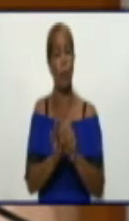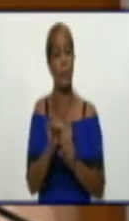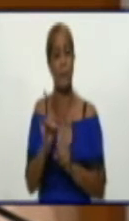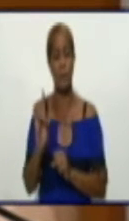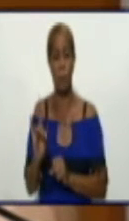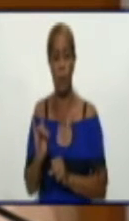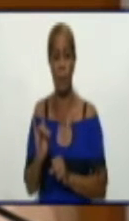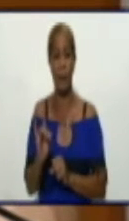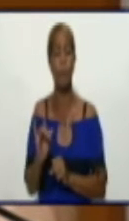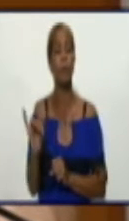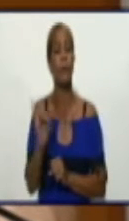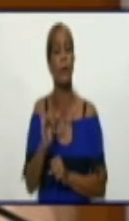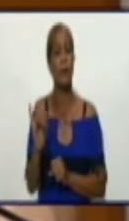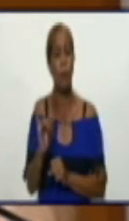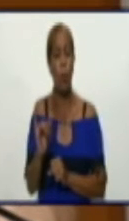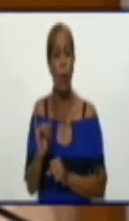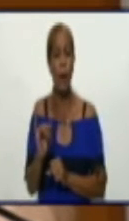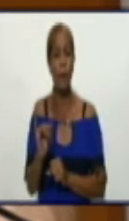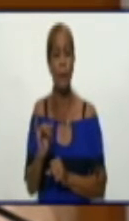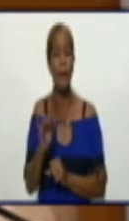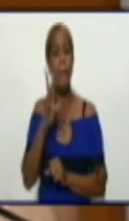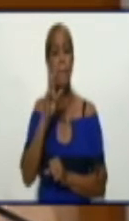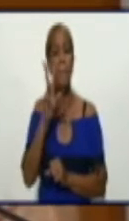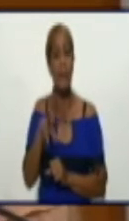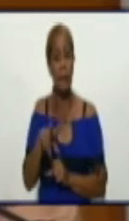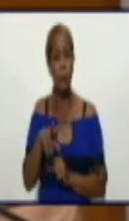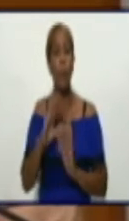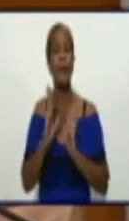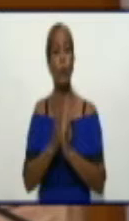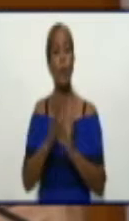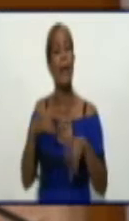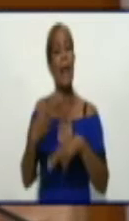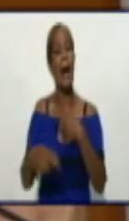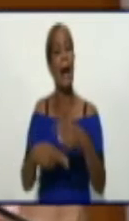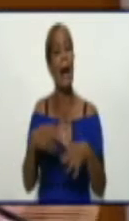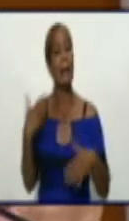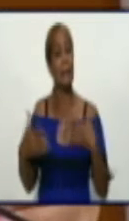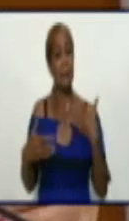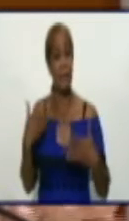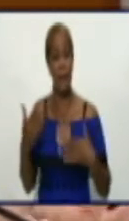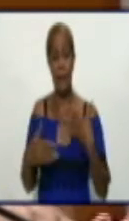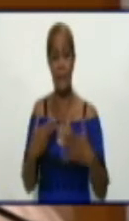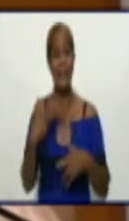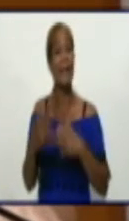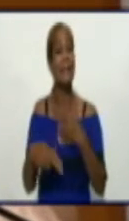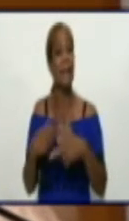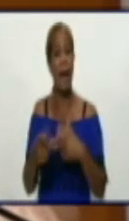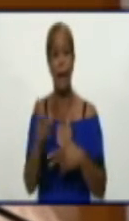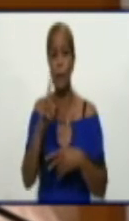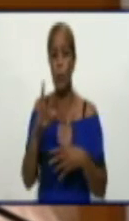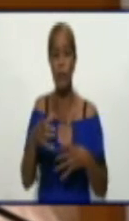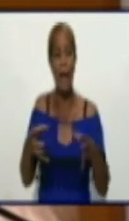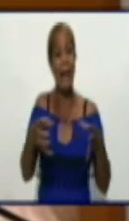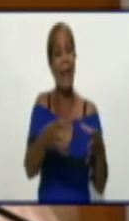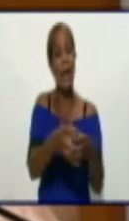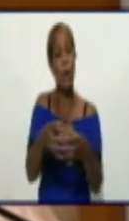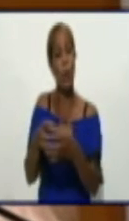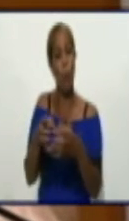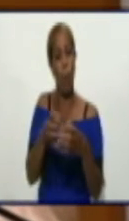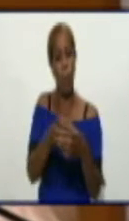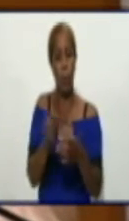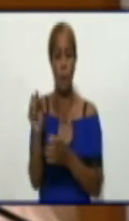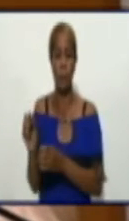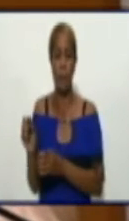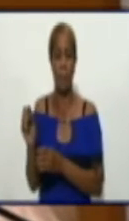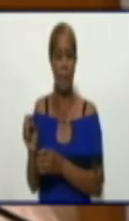tratando de que todas las actividades que realicemos no sean en aglomeración de personas, sino prácticamente de manera